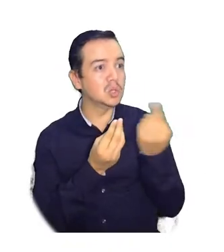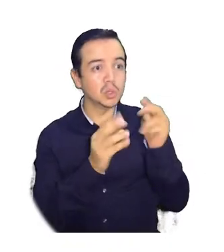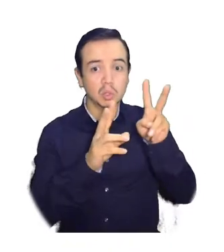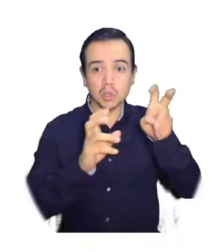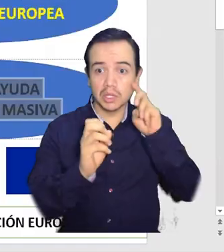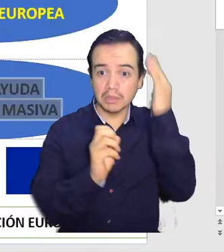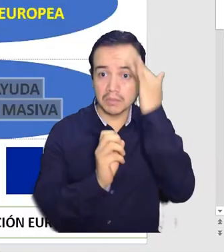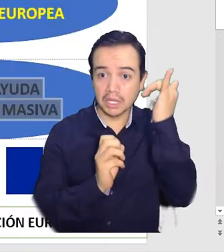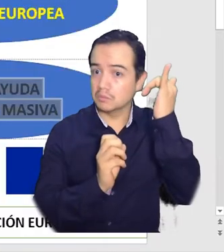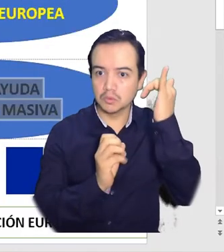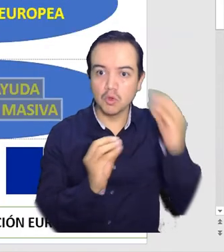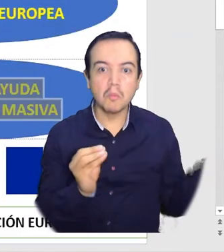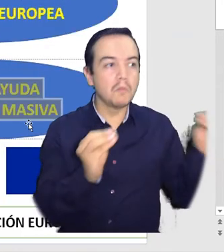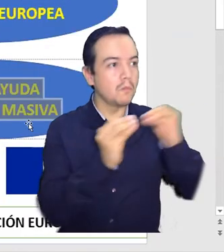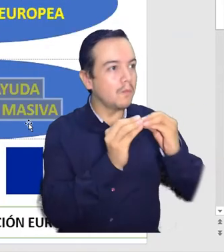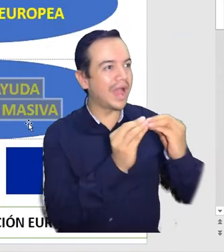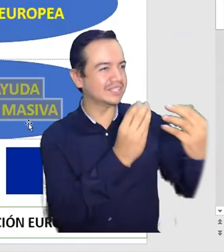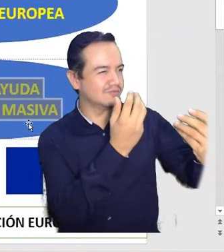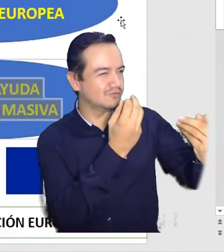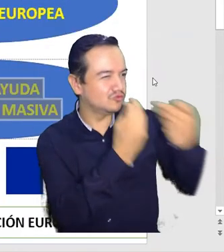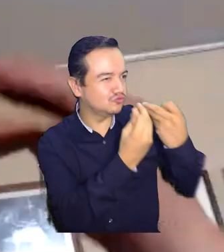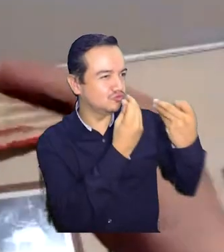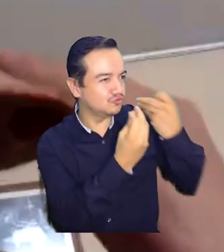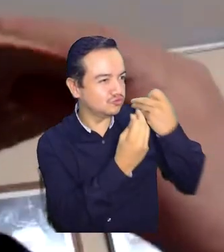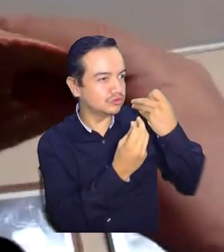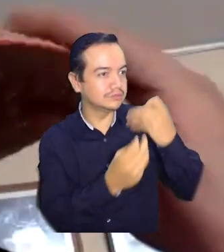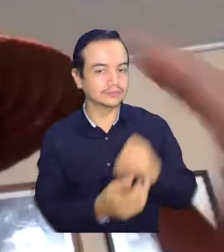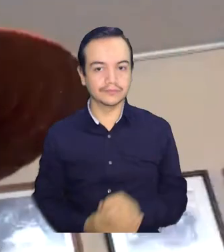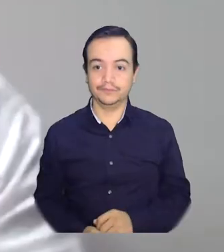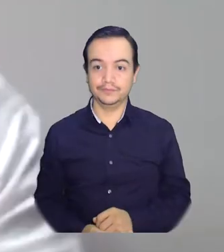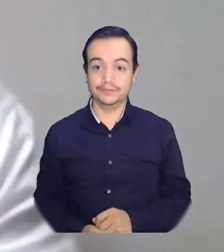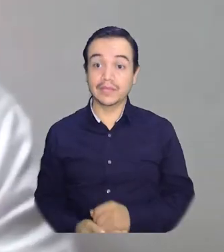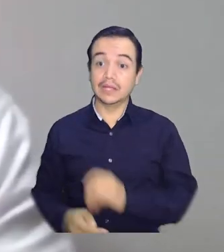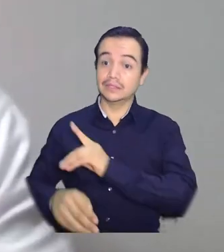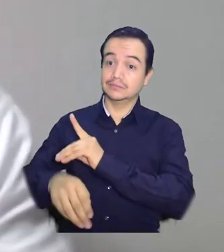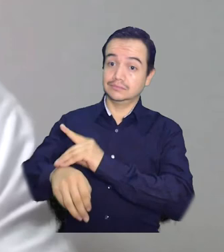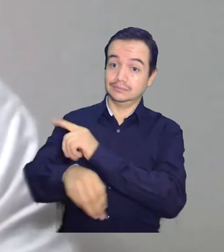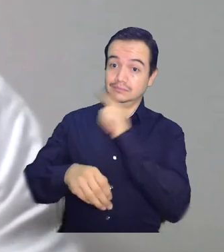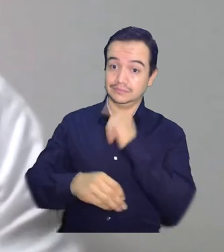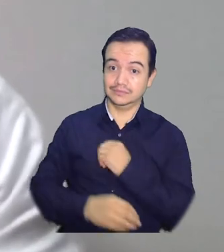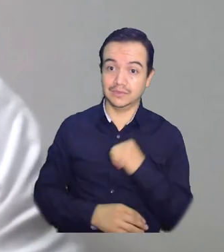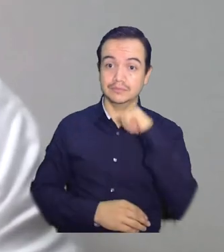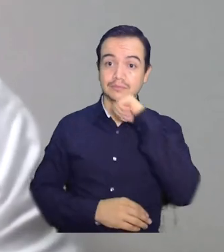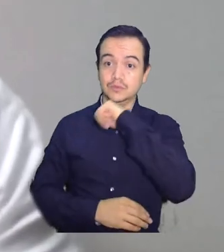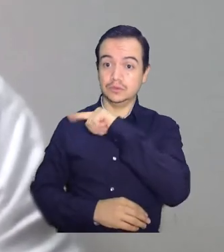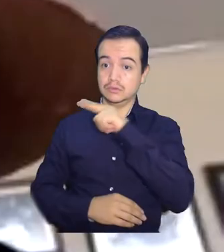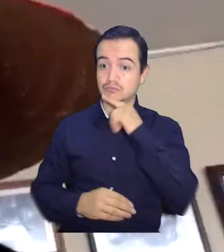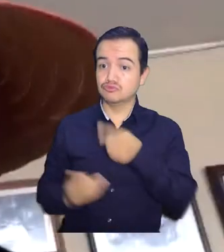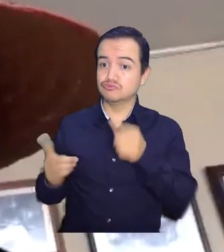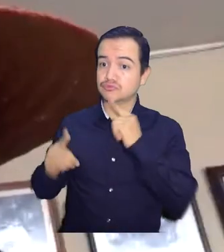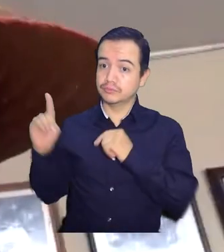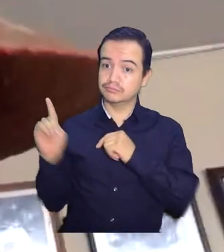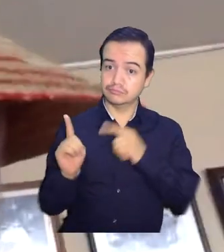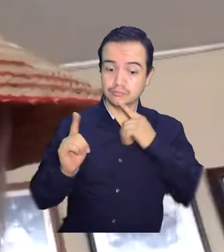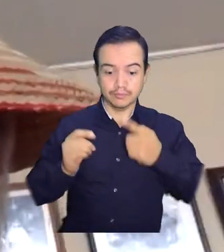formamos académicamente en el transcurso de nuestras carreras. El rector Pablo Vera Salazar acompañó a los estudiantes en la clausura de este